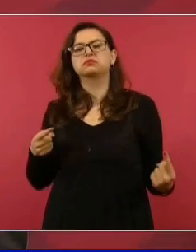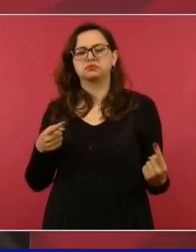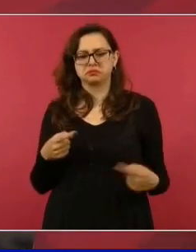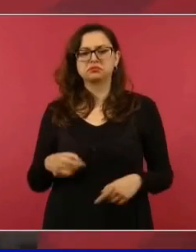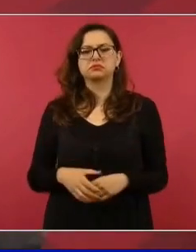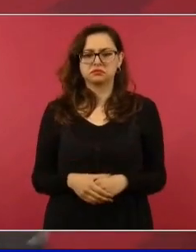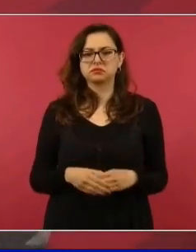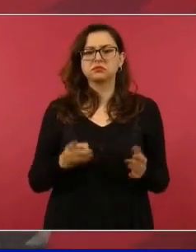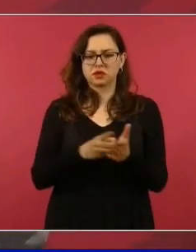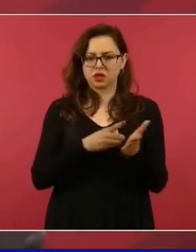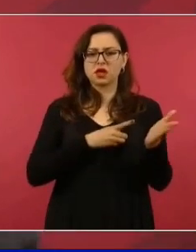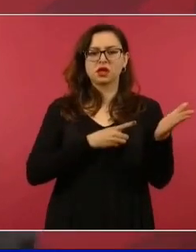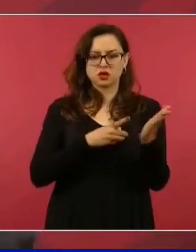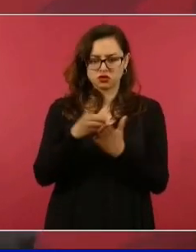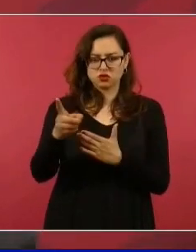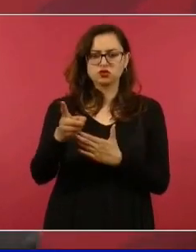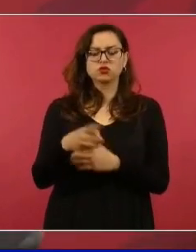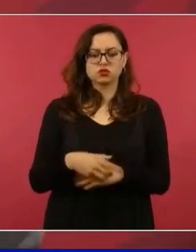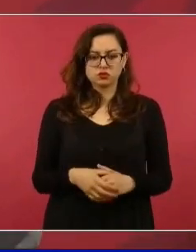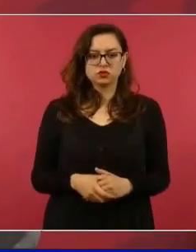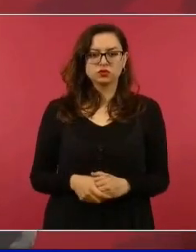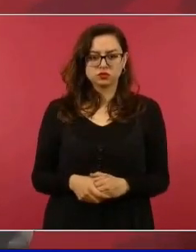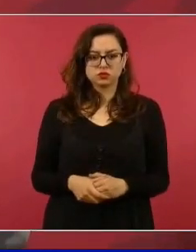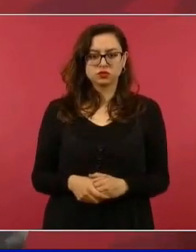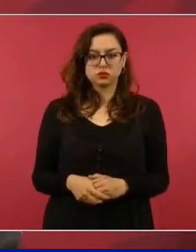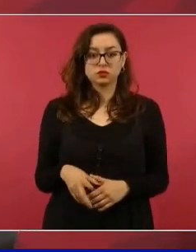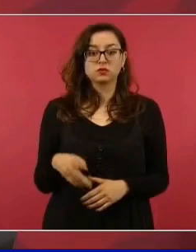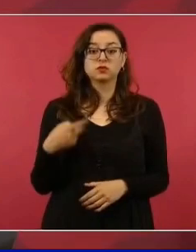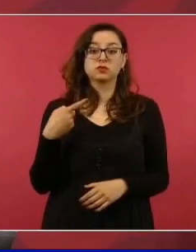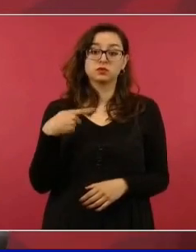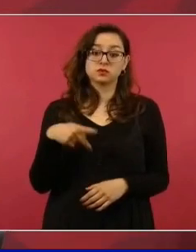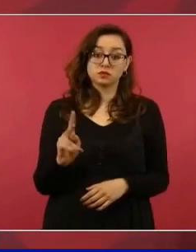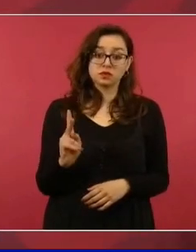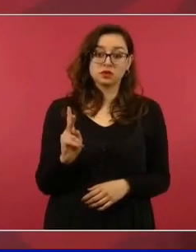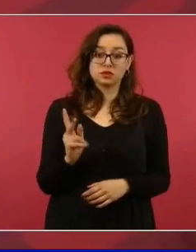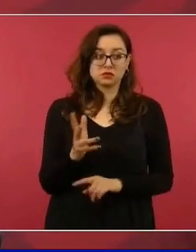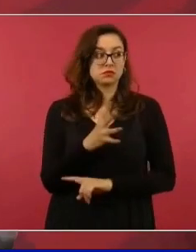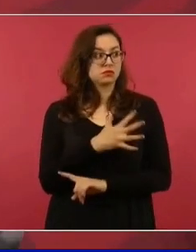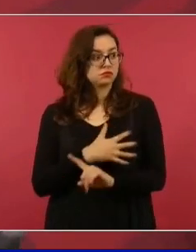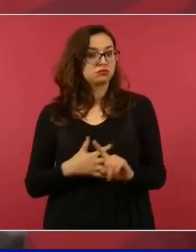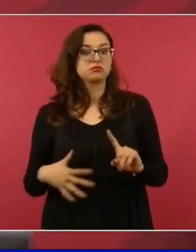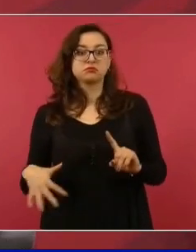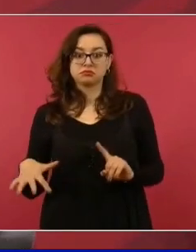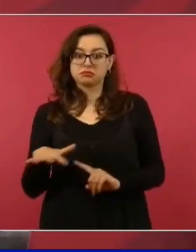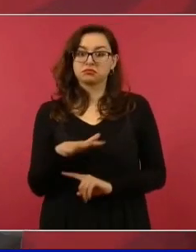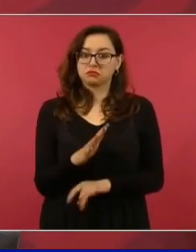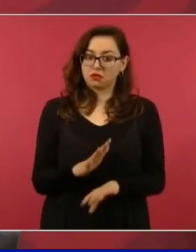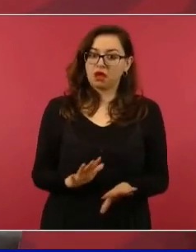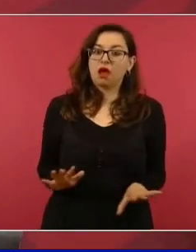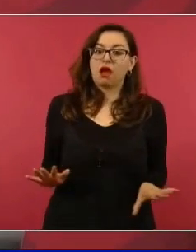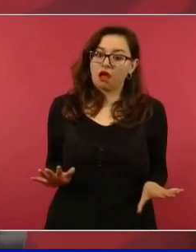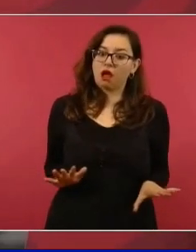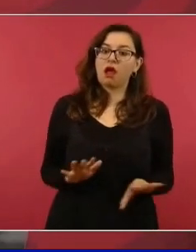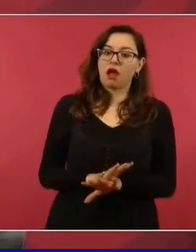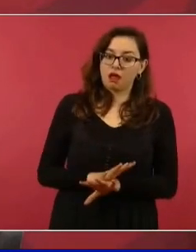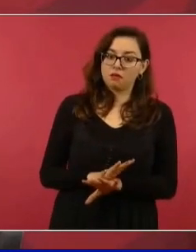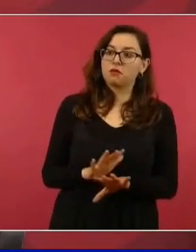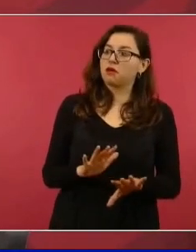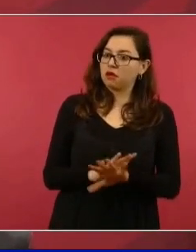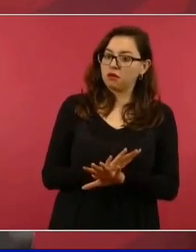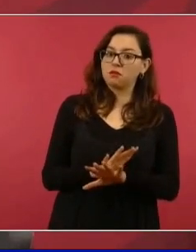se han cambiado las cosas, porque luego dicen que